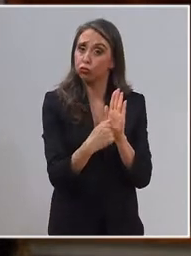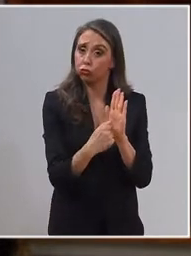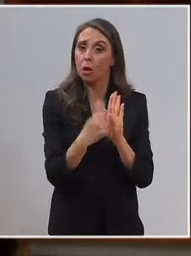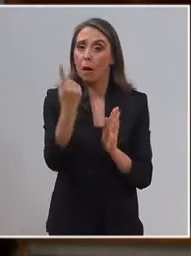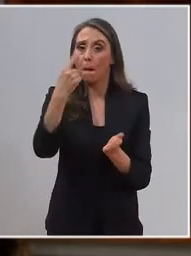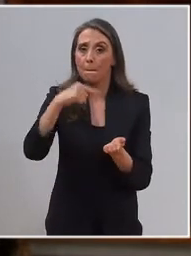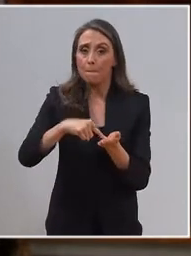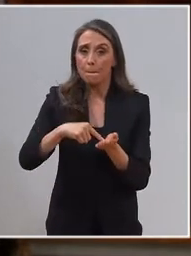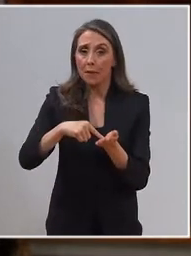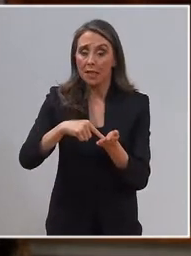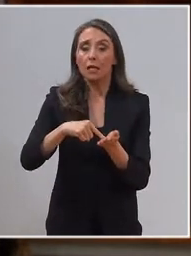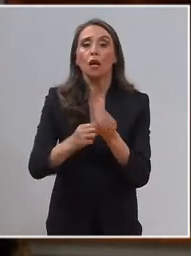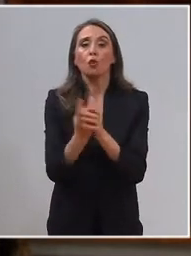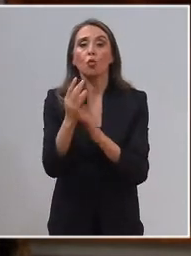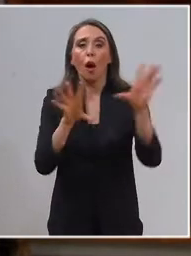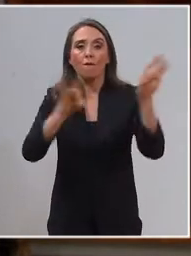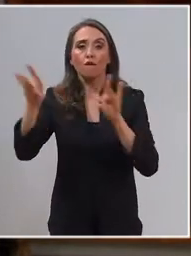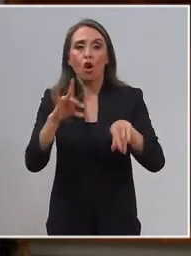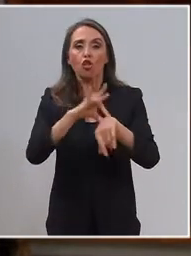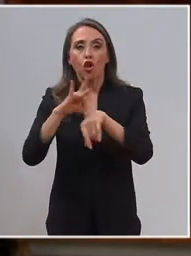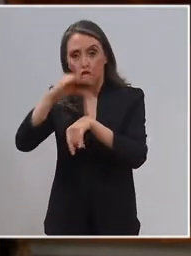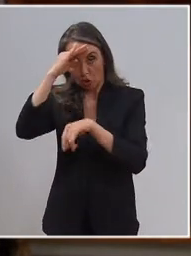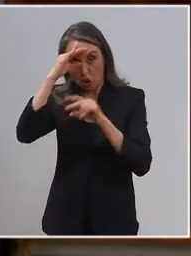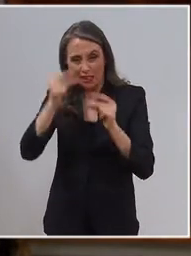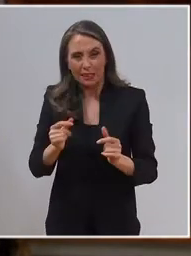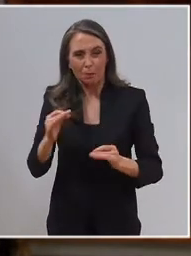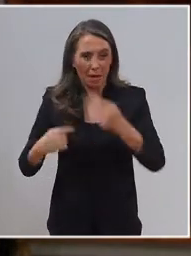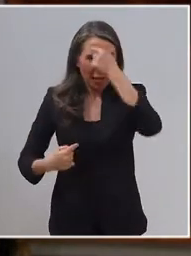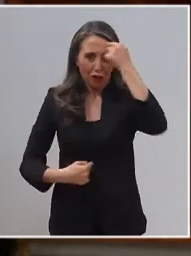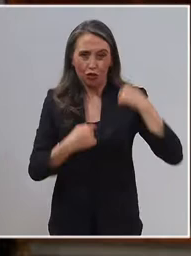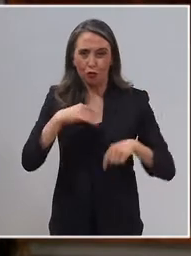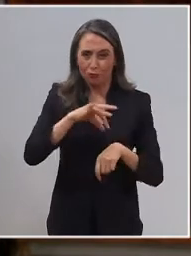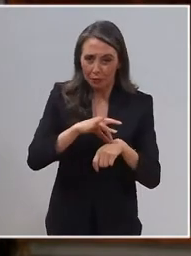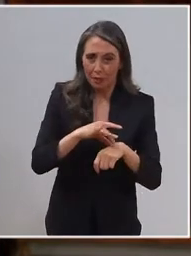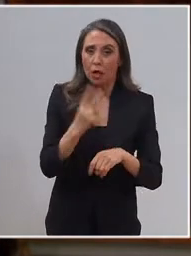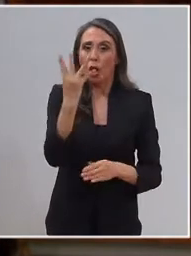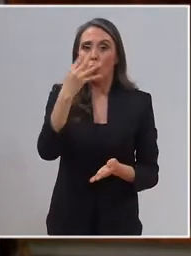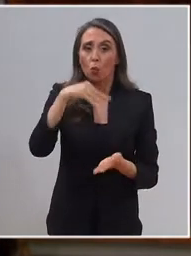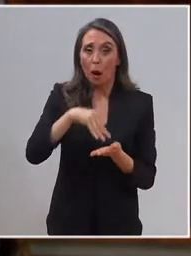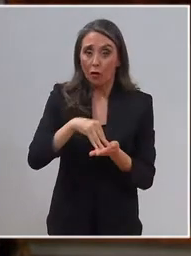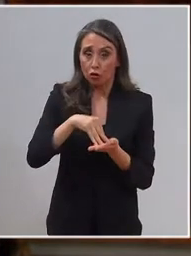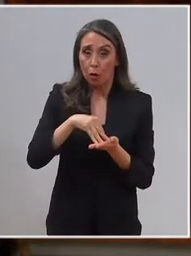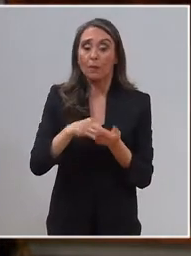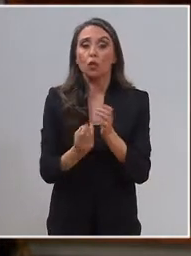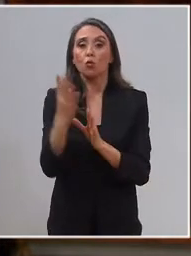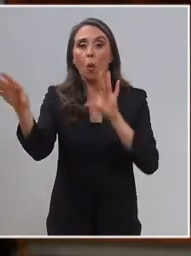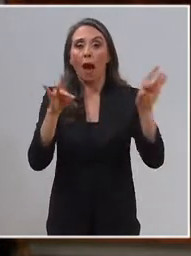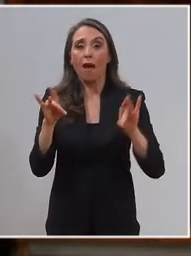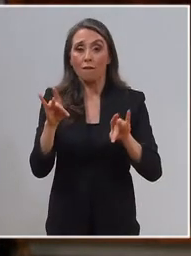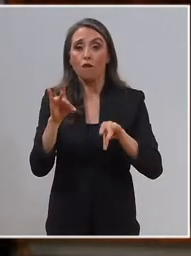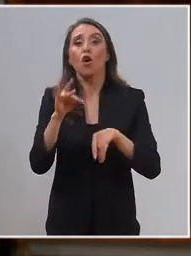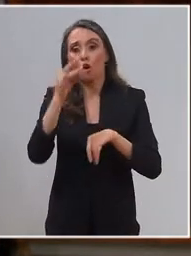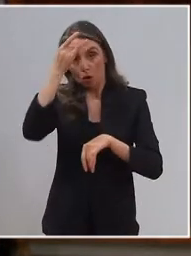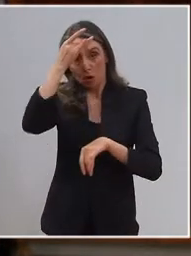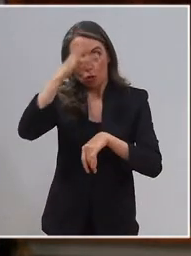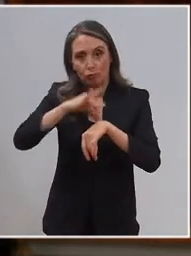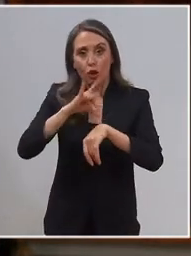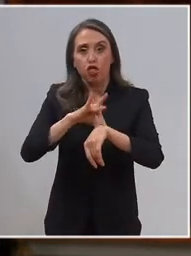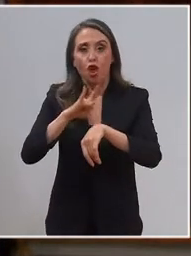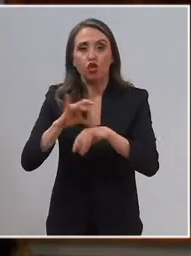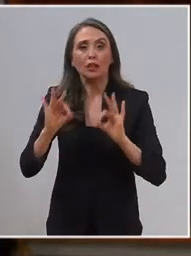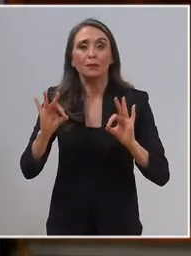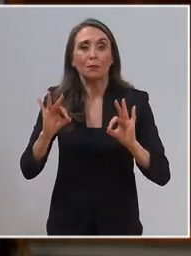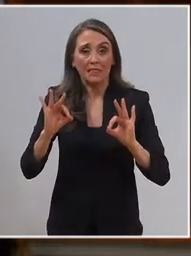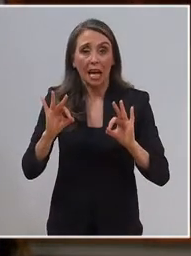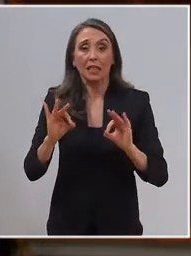1.000 nuevos médicos especialistas para cumplir con nuestra meta de 4.000 nuevos especialistas durante nuestro período y